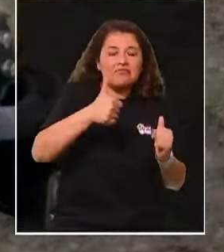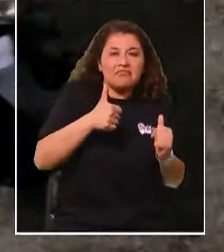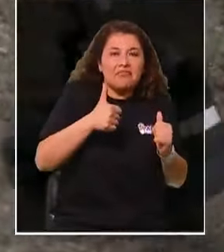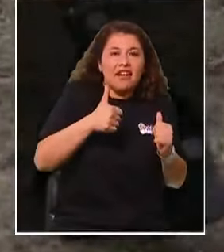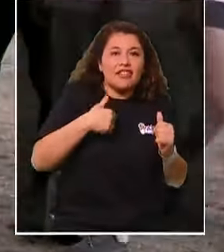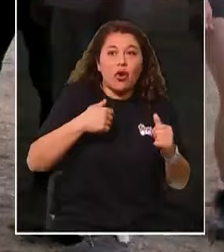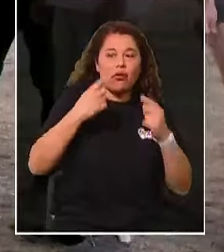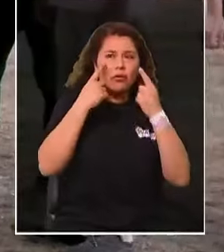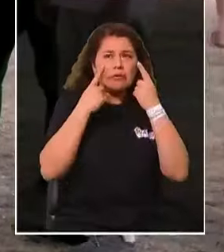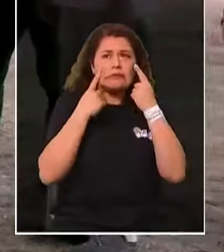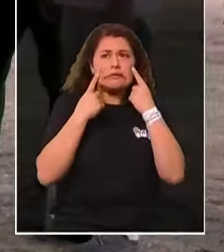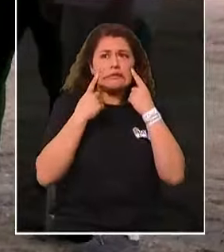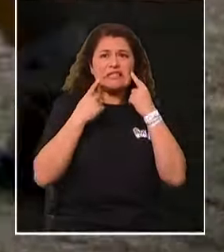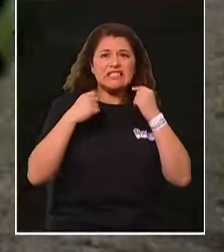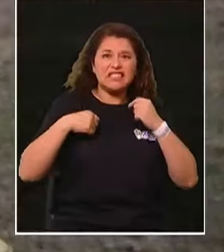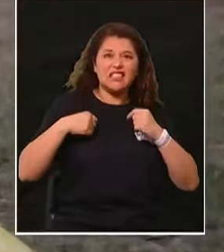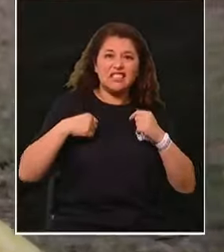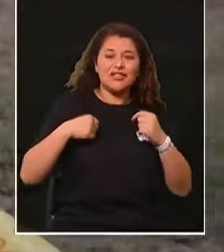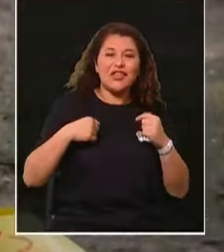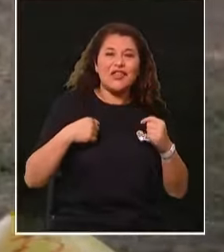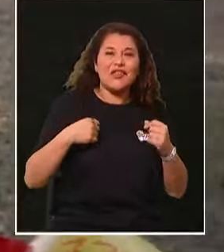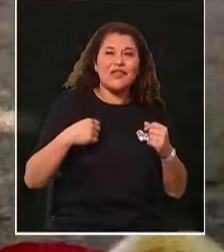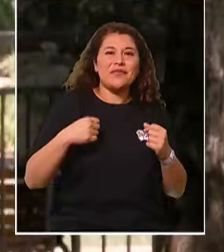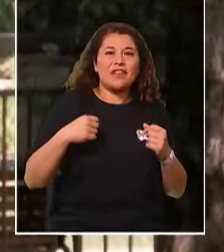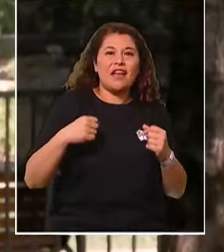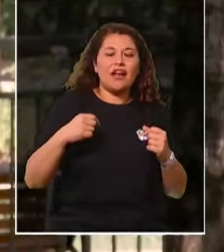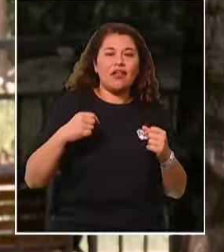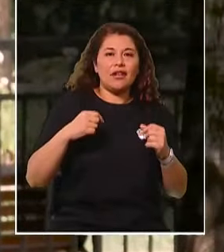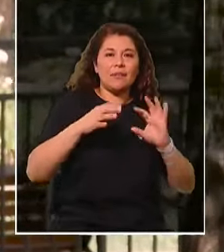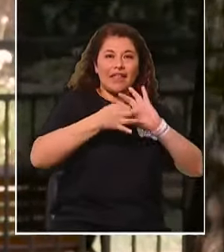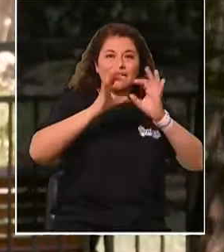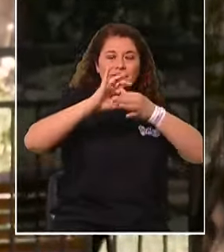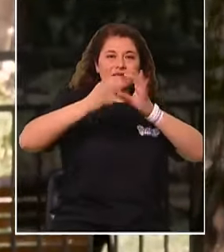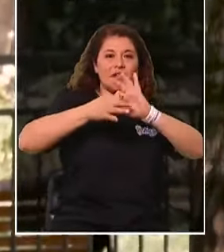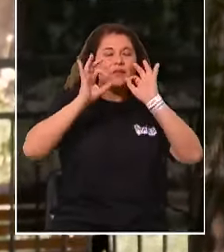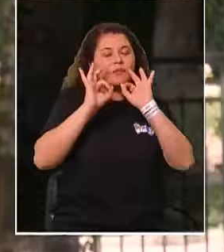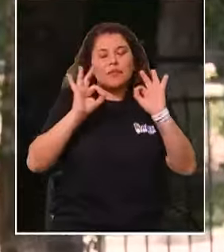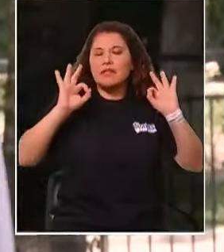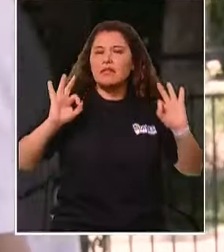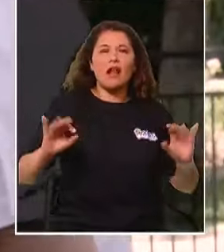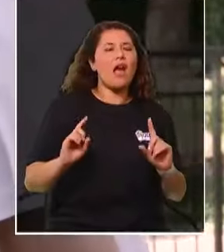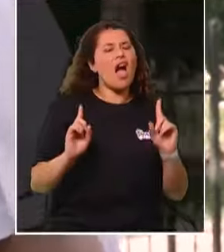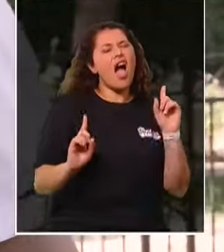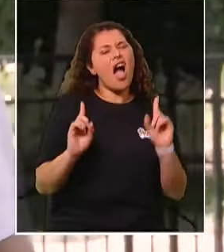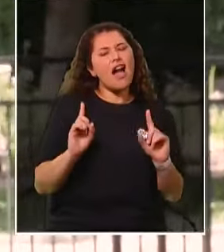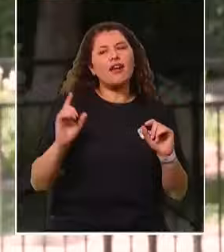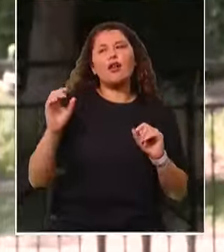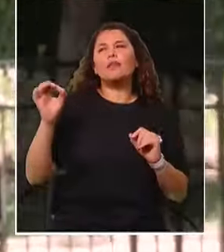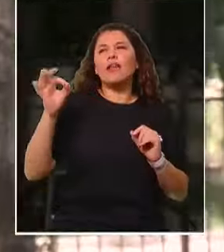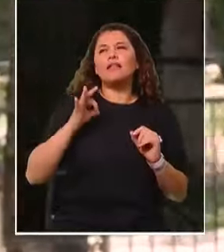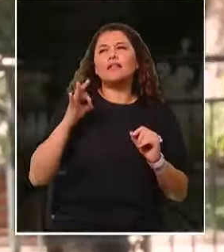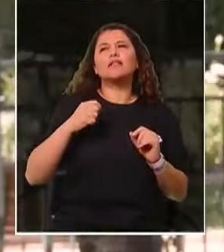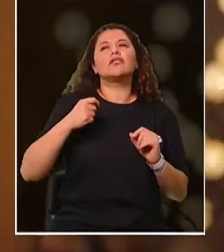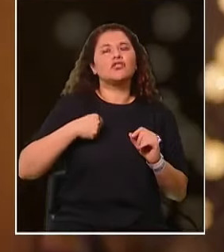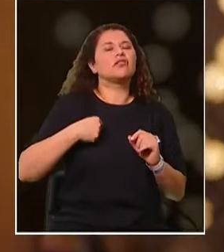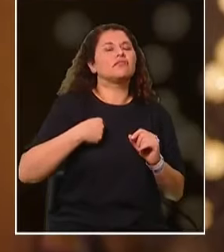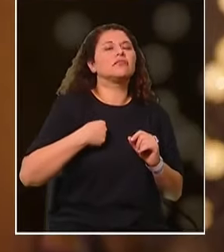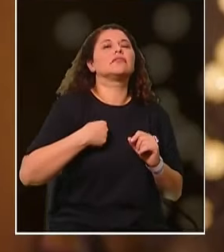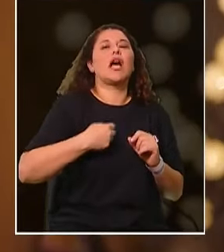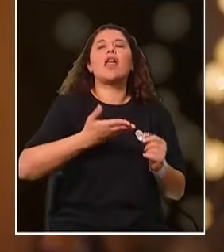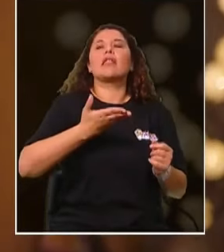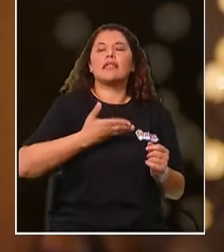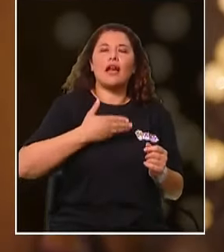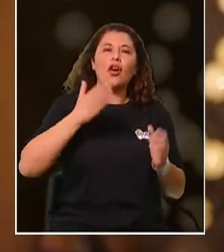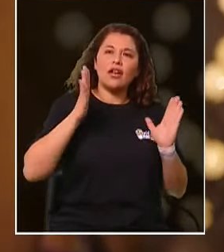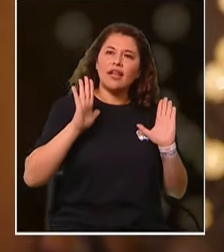eso, cuando se da esto de las Olimpiadas Especiales, dije, algo me está tirando para acá. Ya son como muchas coincidencias todo el